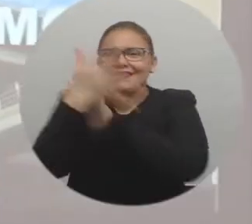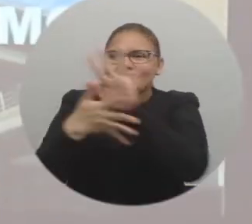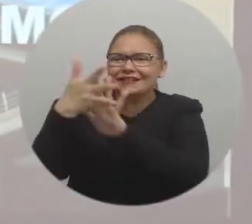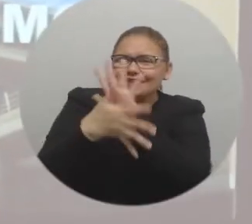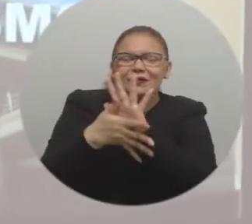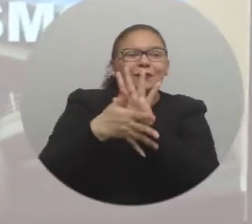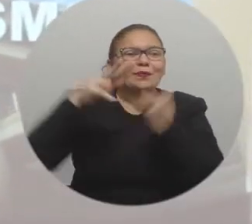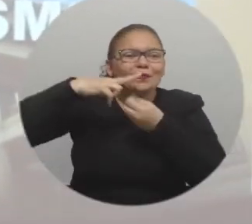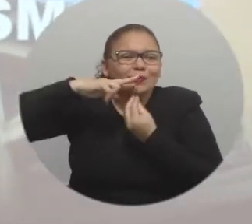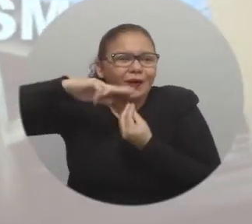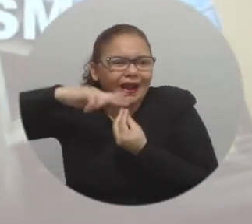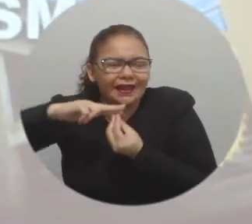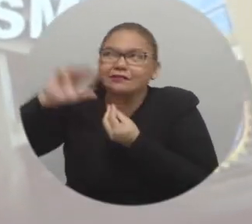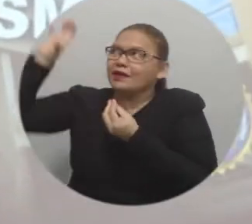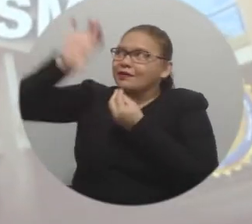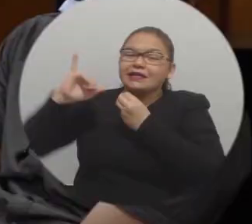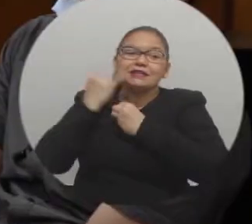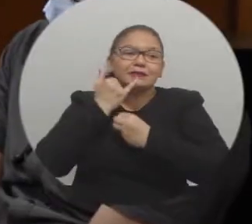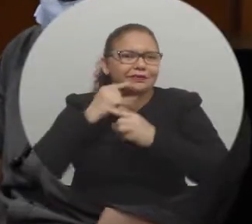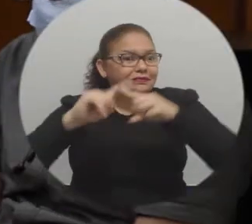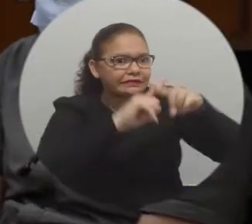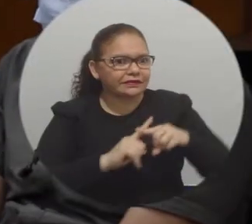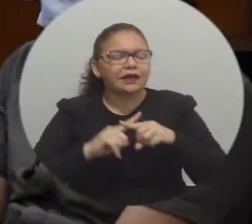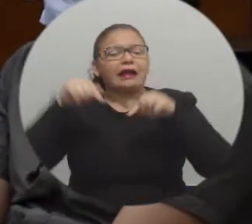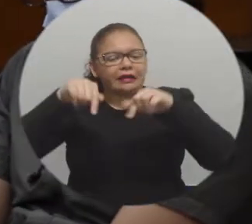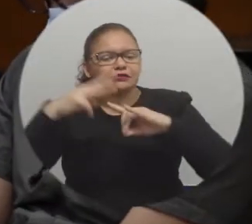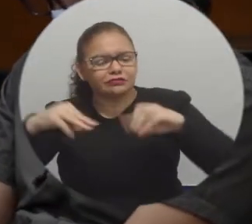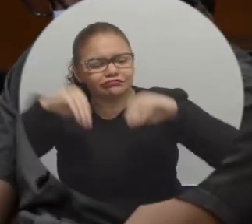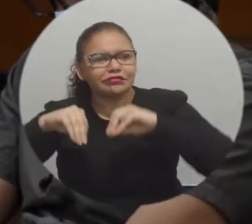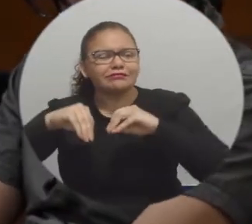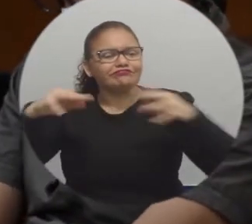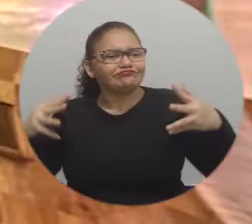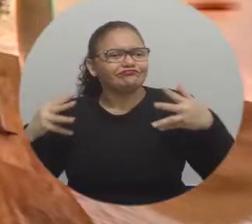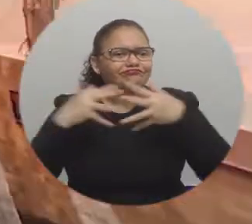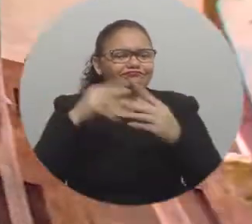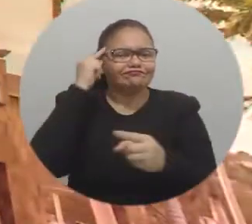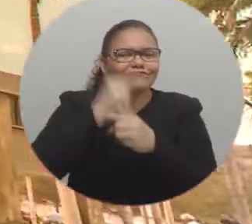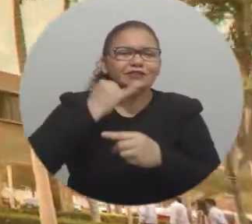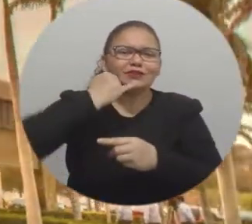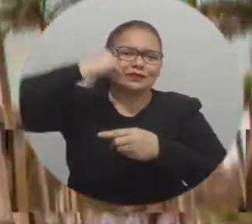señas y extranjeras, la Universidad de Magdalena avanza en la adaptación de la política de plurilingüismo.